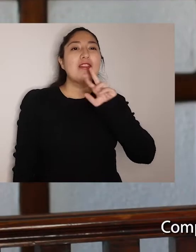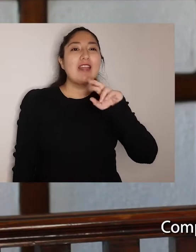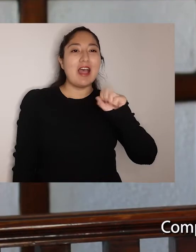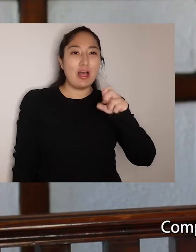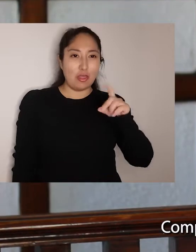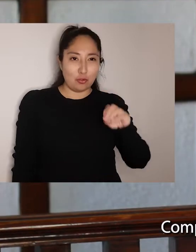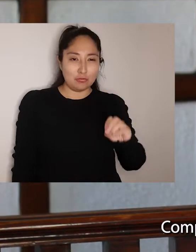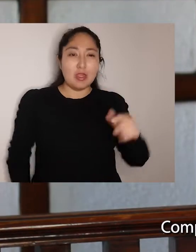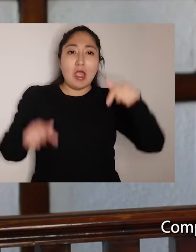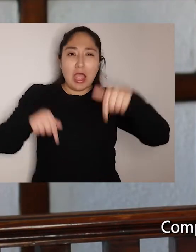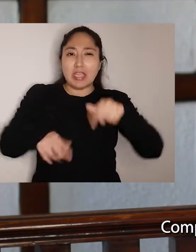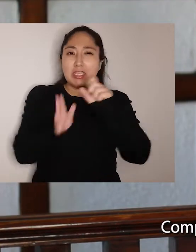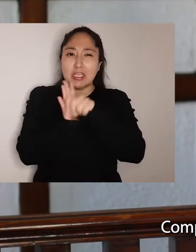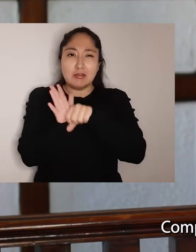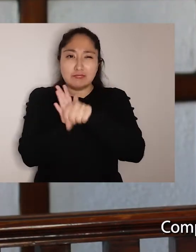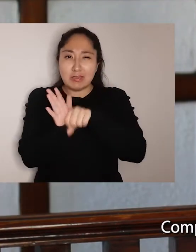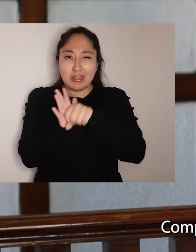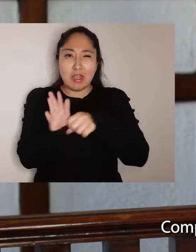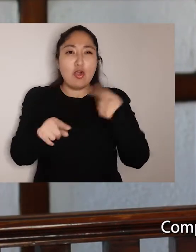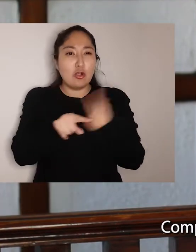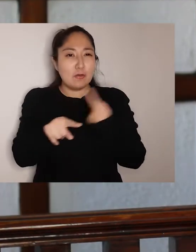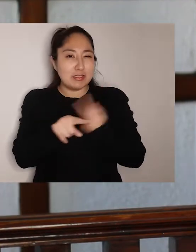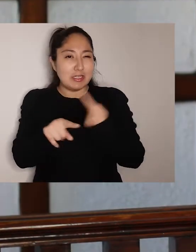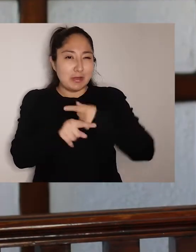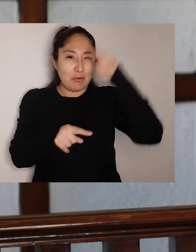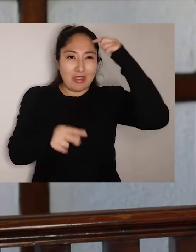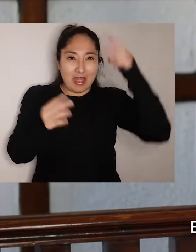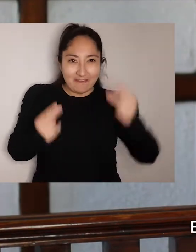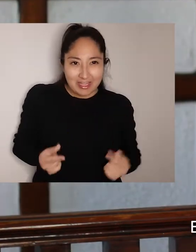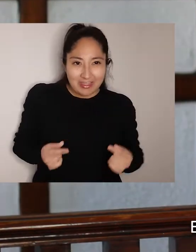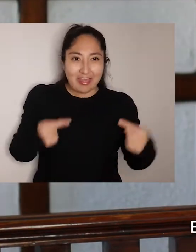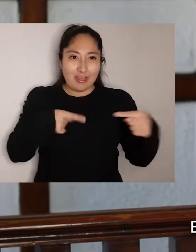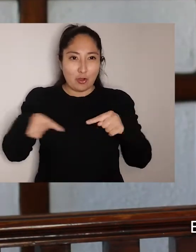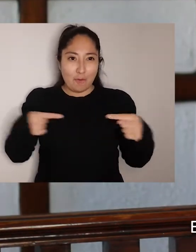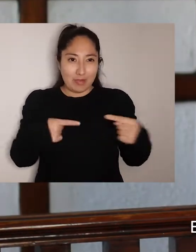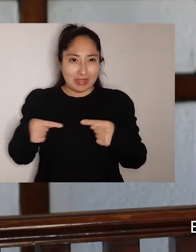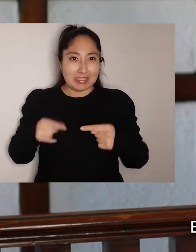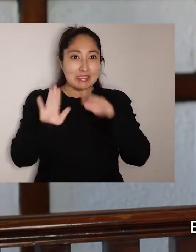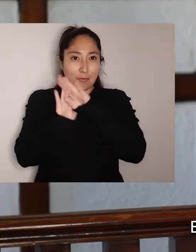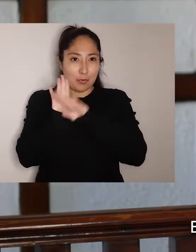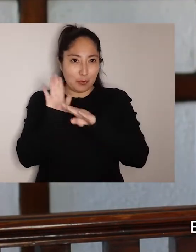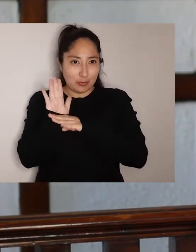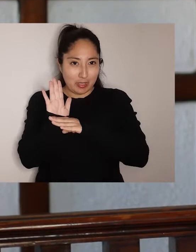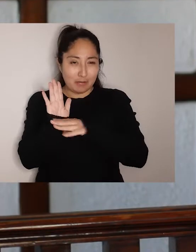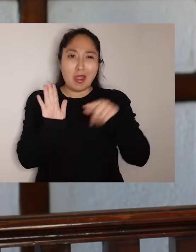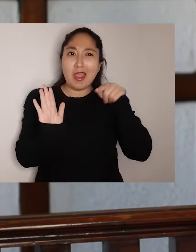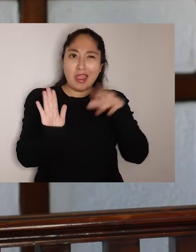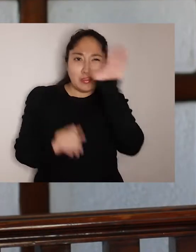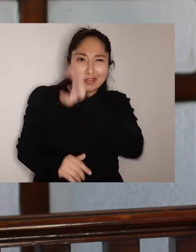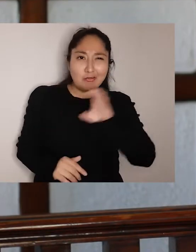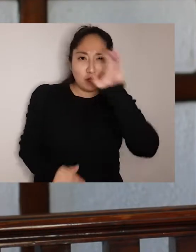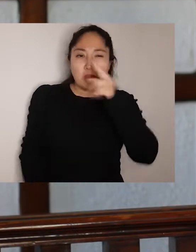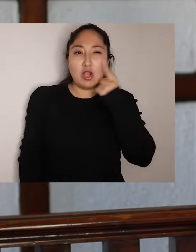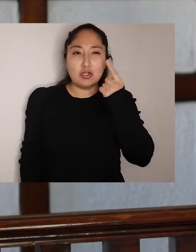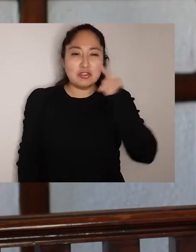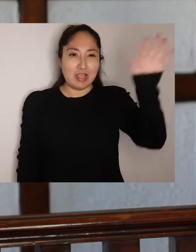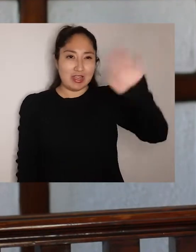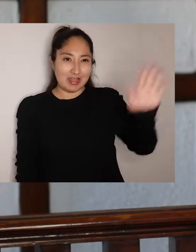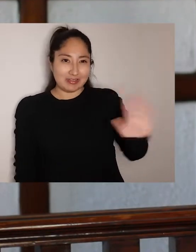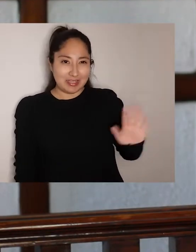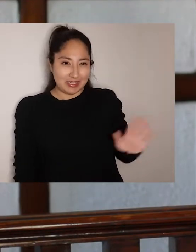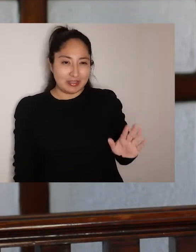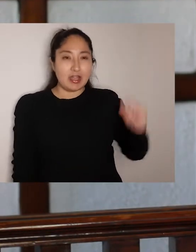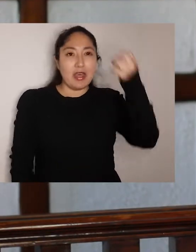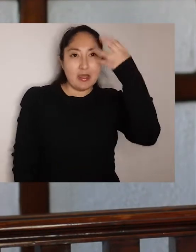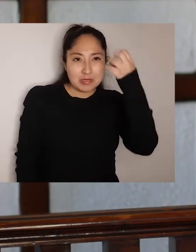te hablaremos del programa de competencia habilitantes de nuestra universidad. El programa de competencia habilitante busca conocer las características